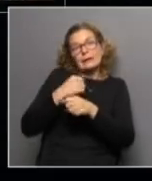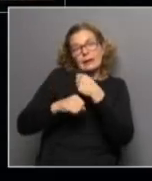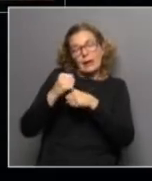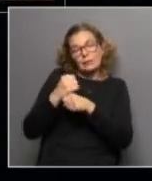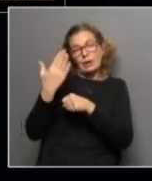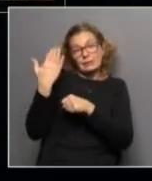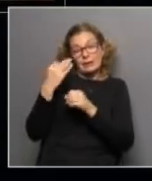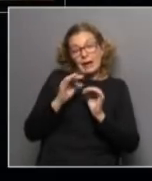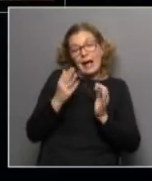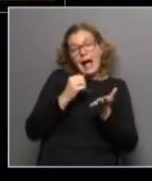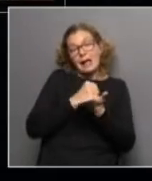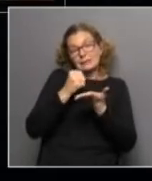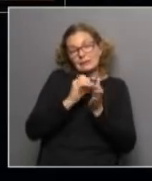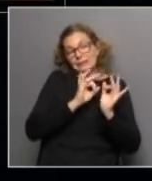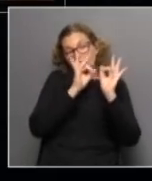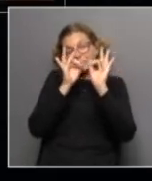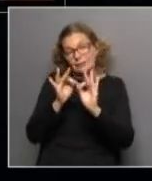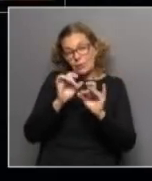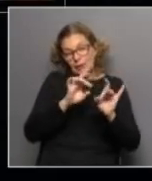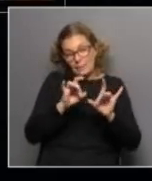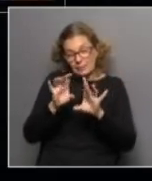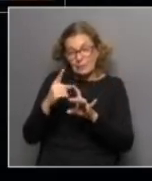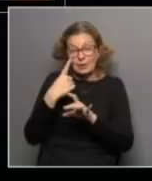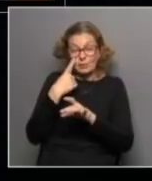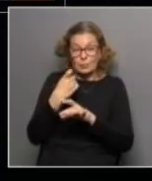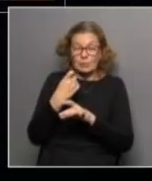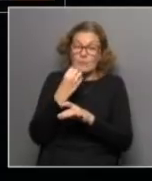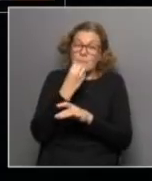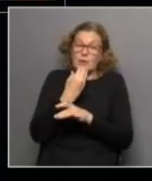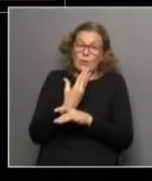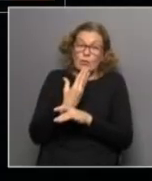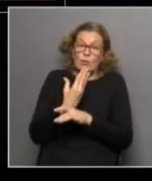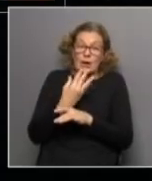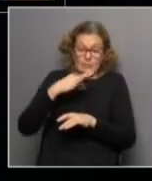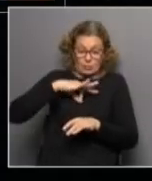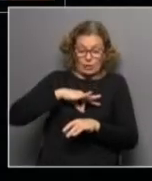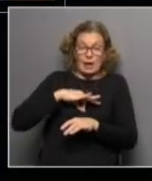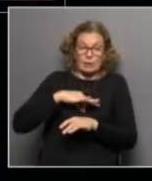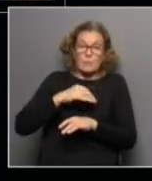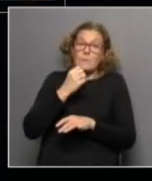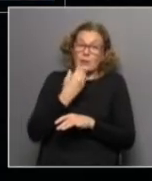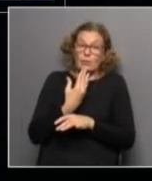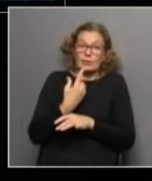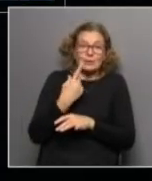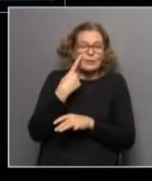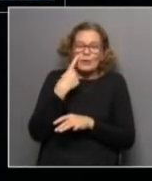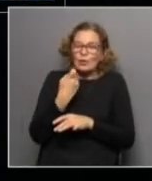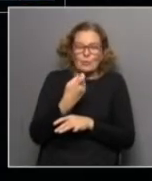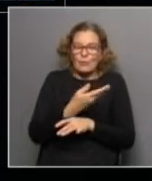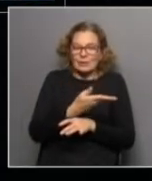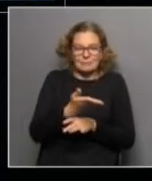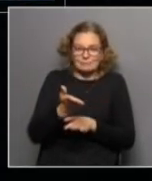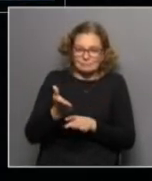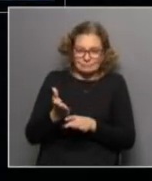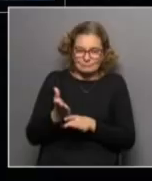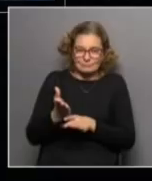llegada de la pandemia, reflejaron también mejoras muy fuertes en los ingresos que no se vieron reflejadas directamente y de